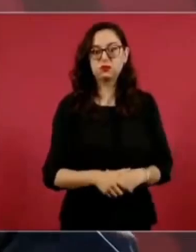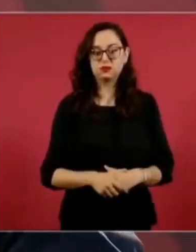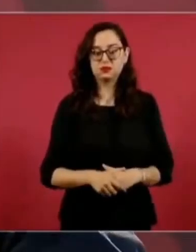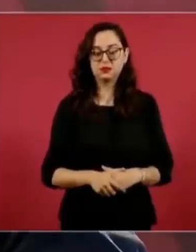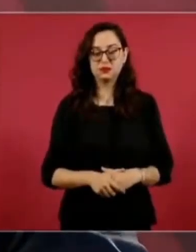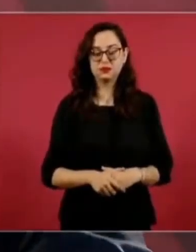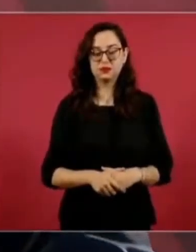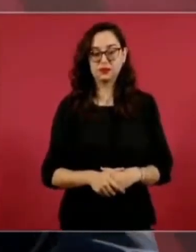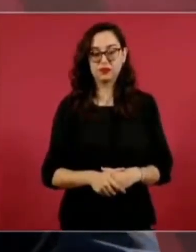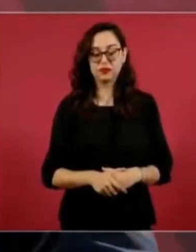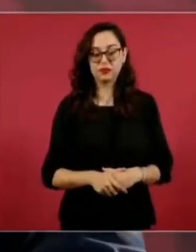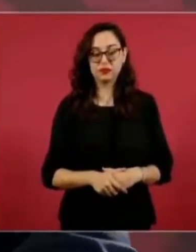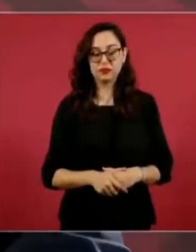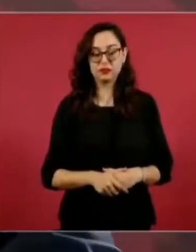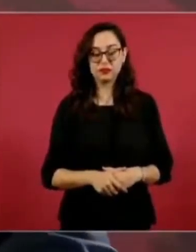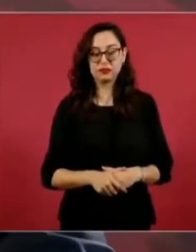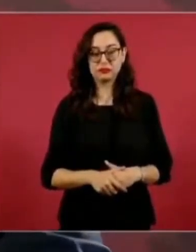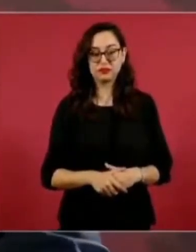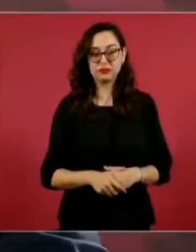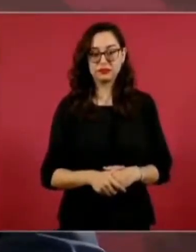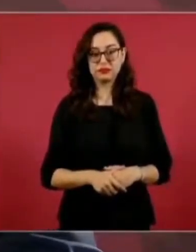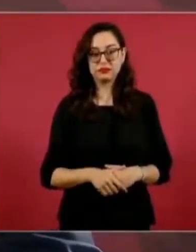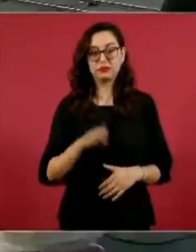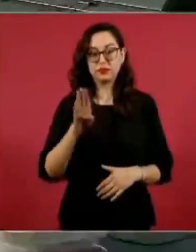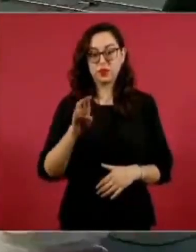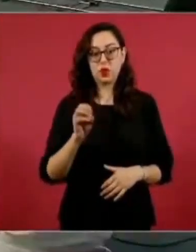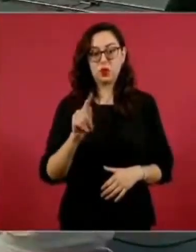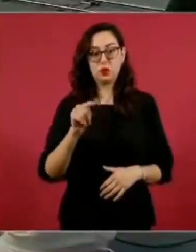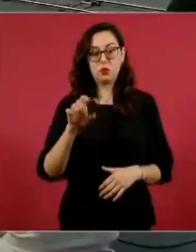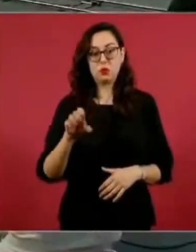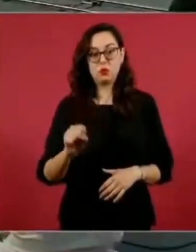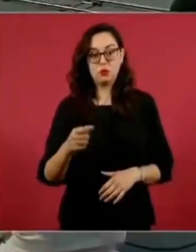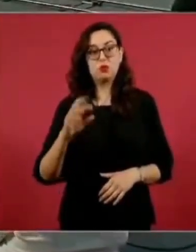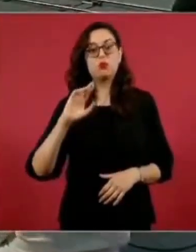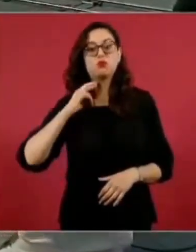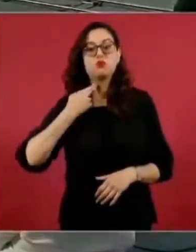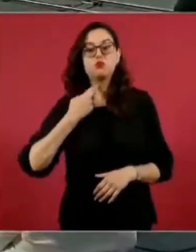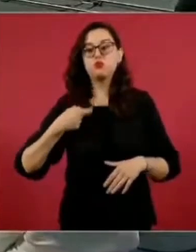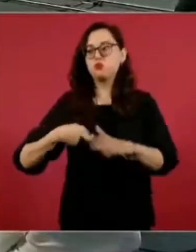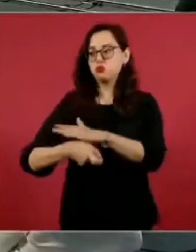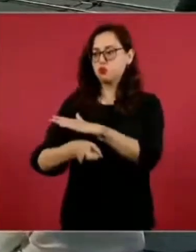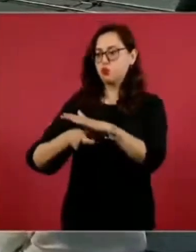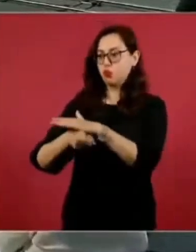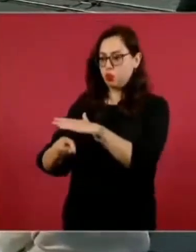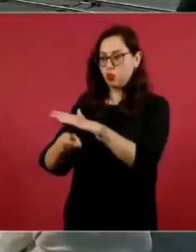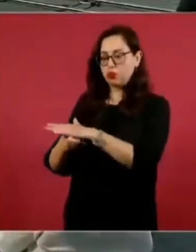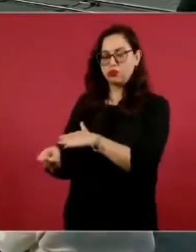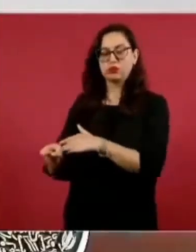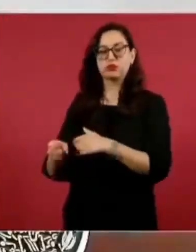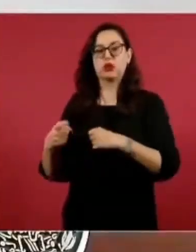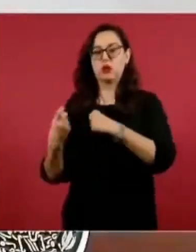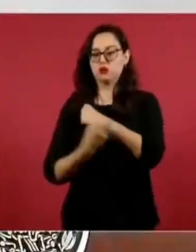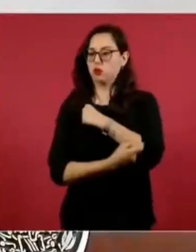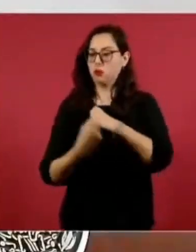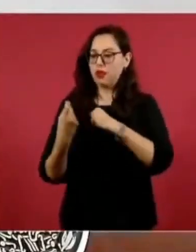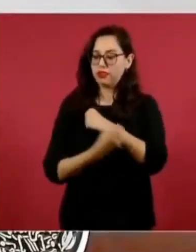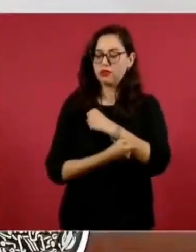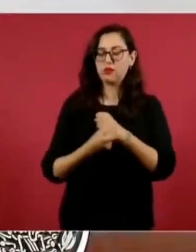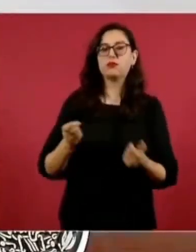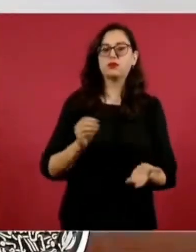Todavía manejan los bots y las cuentas automatizadas